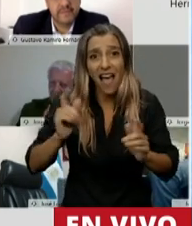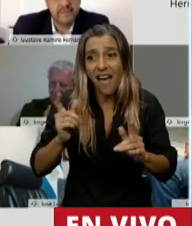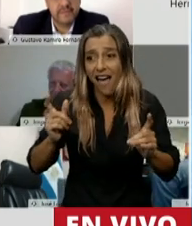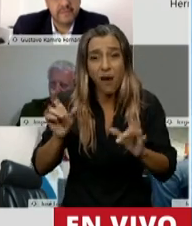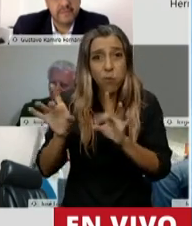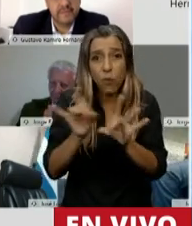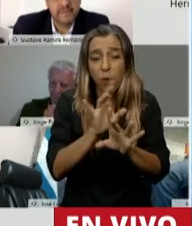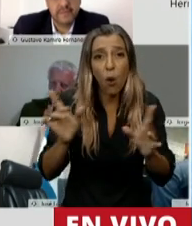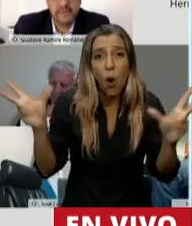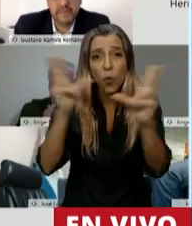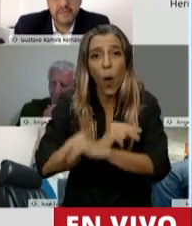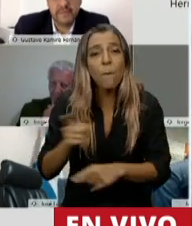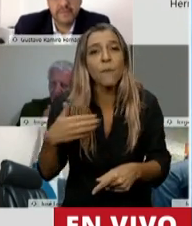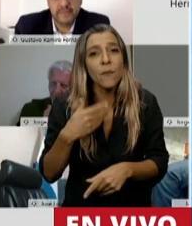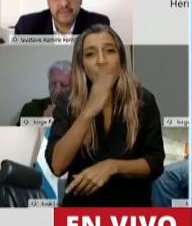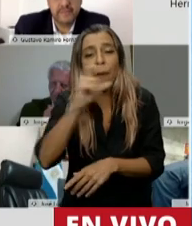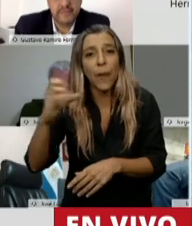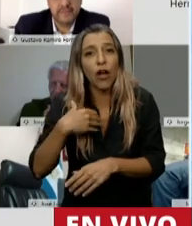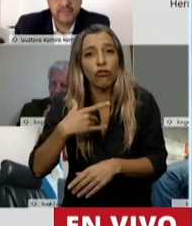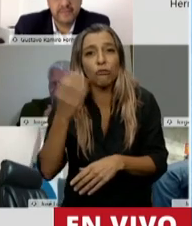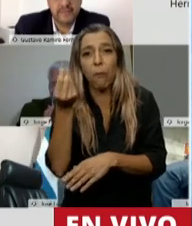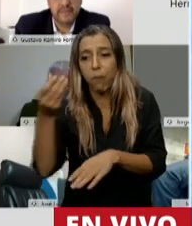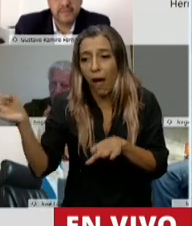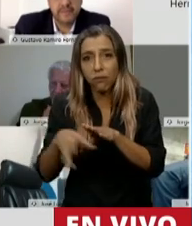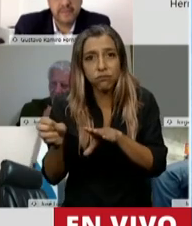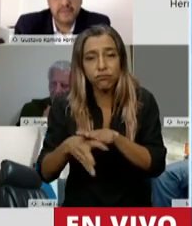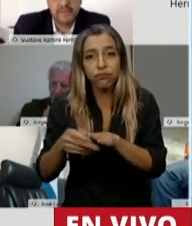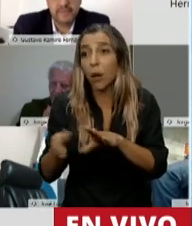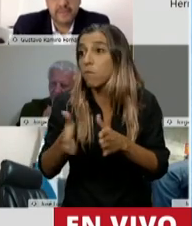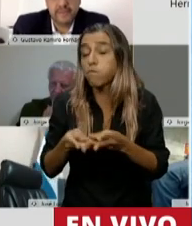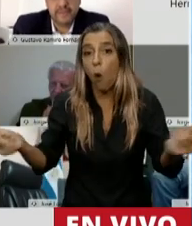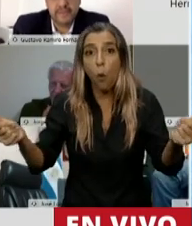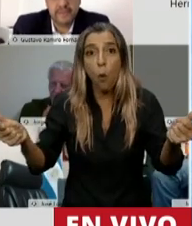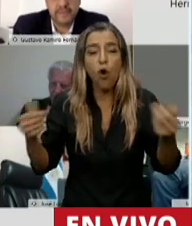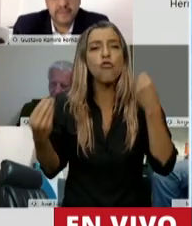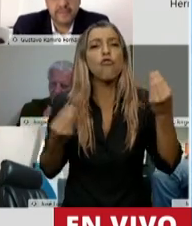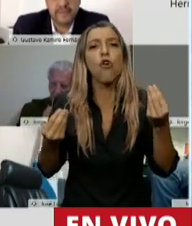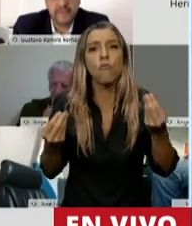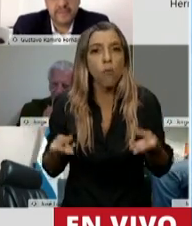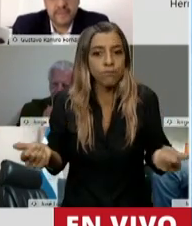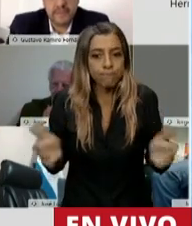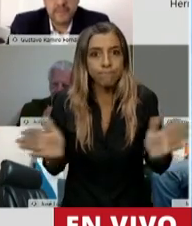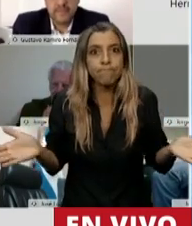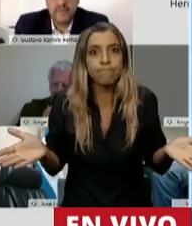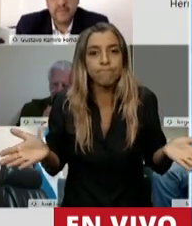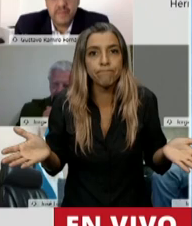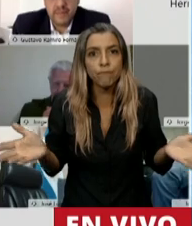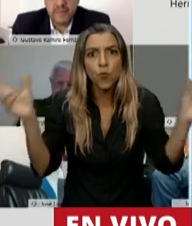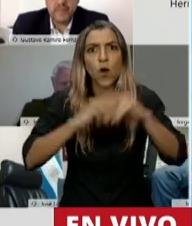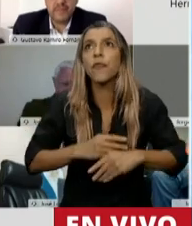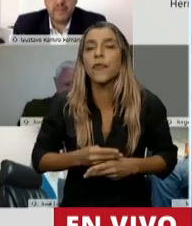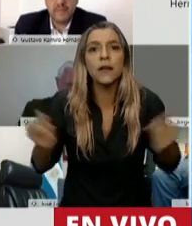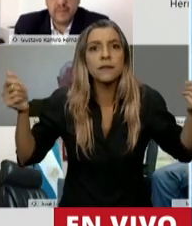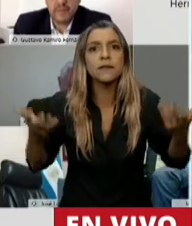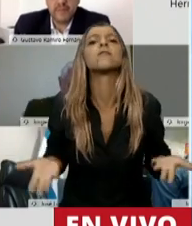reservas del Banco Central que se han fugado, se les han fugado a ustedes? Ustedes, ¿cómo vamos fundamentalmente a